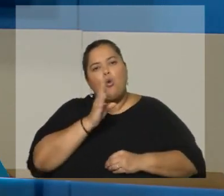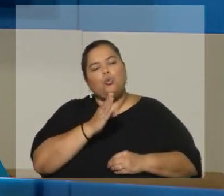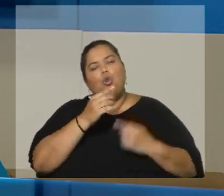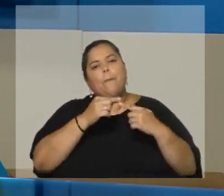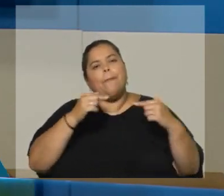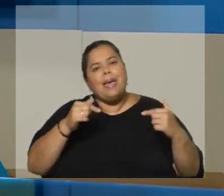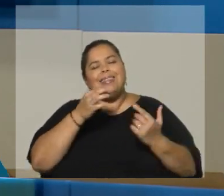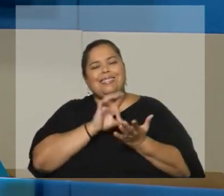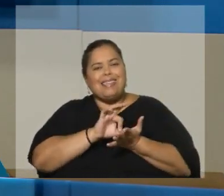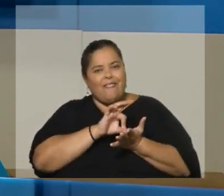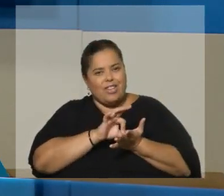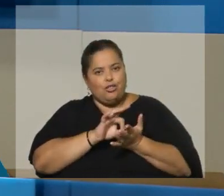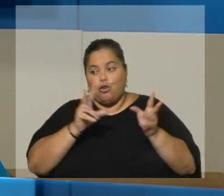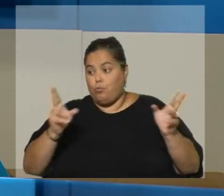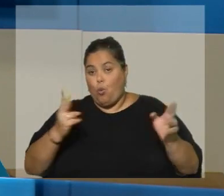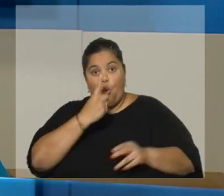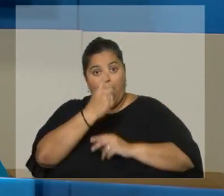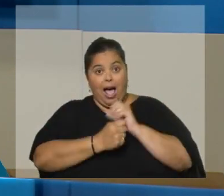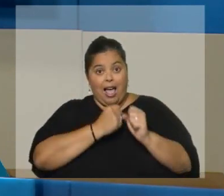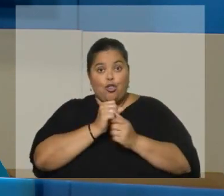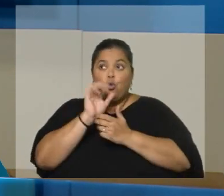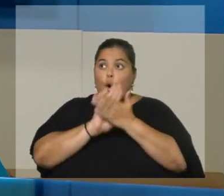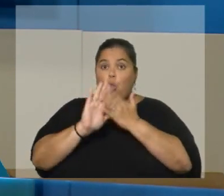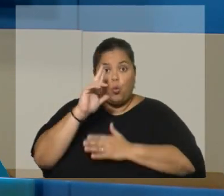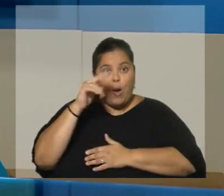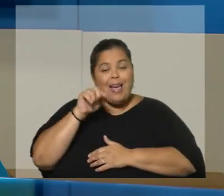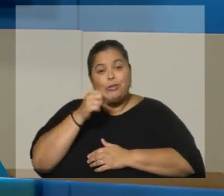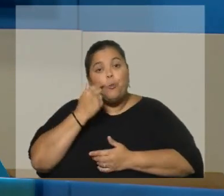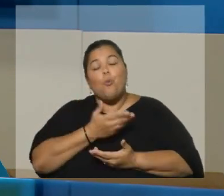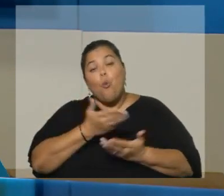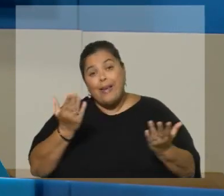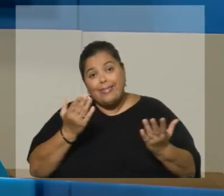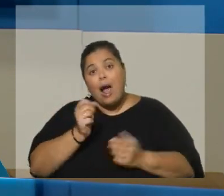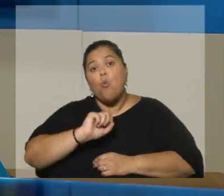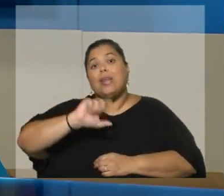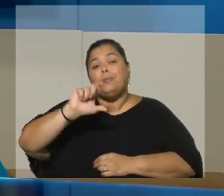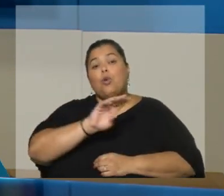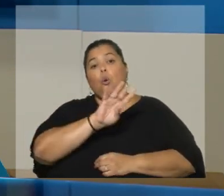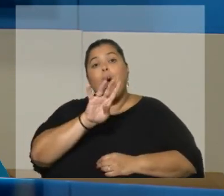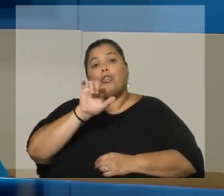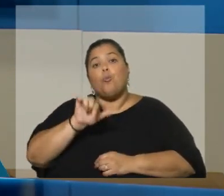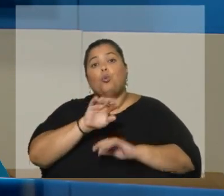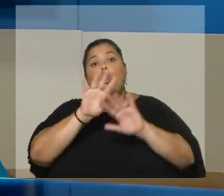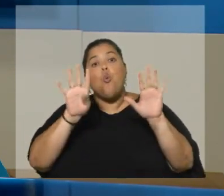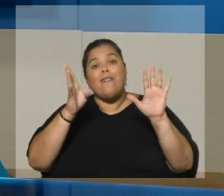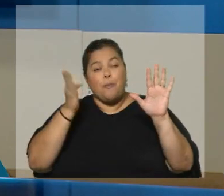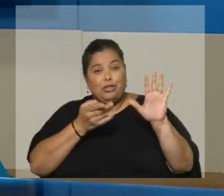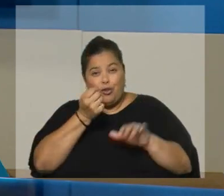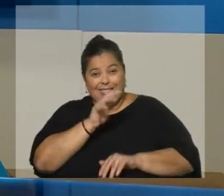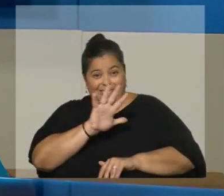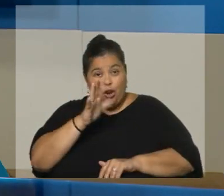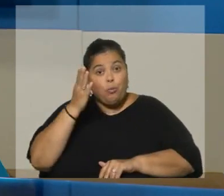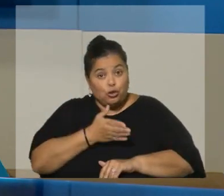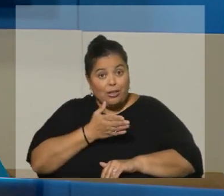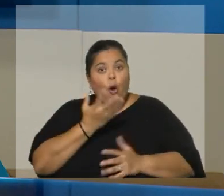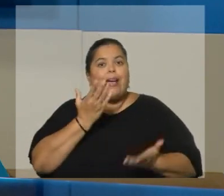periodo determinado, en este caso un año en todo el país, da un crecimiento frente al año anterior de 4.9%. Veamos la primera placa y